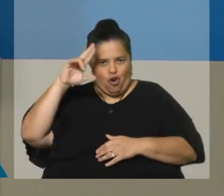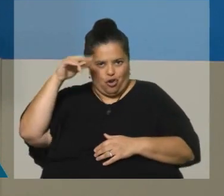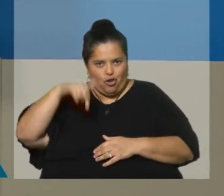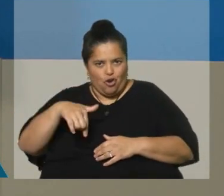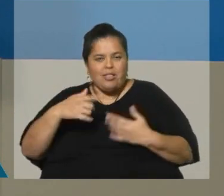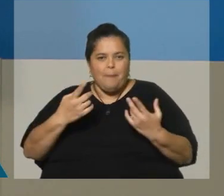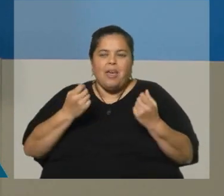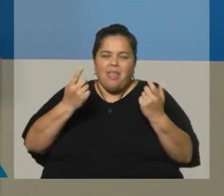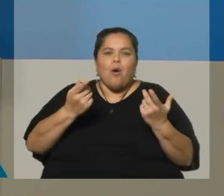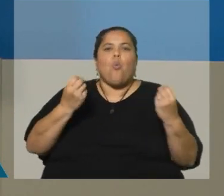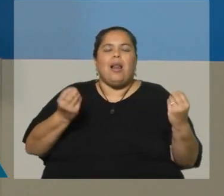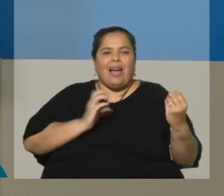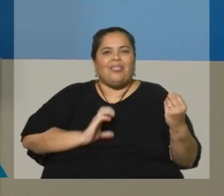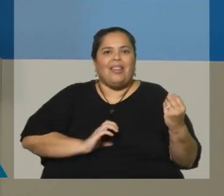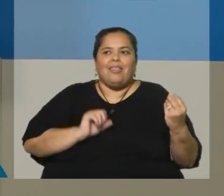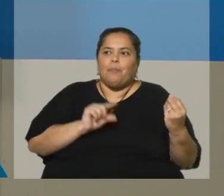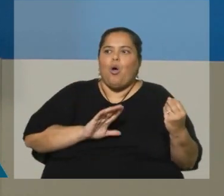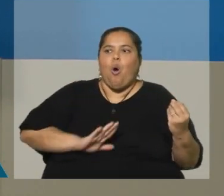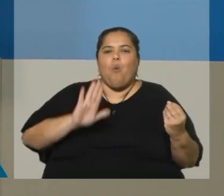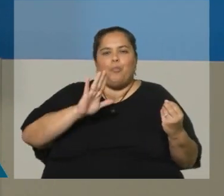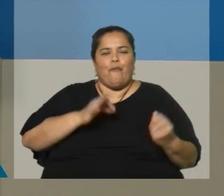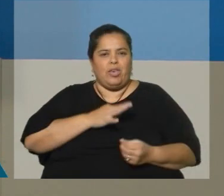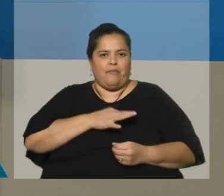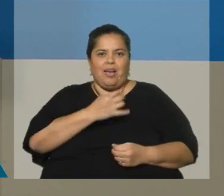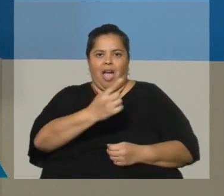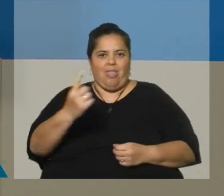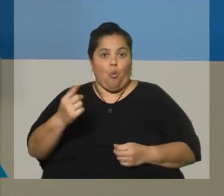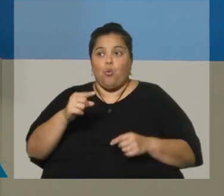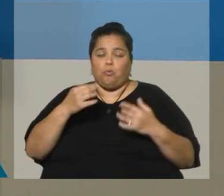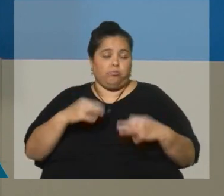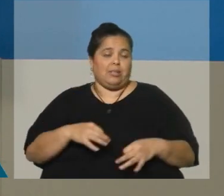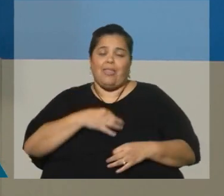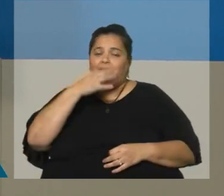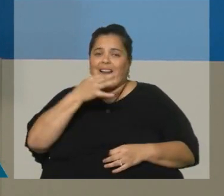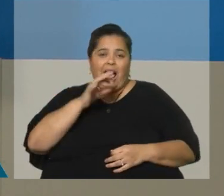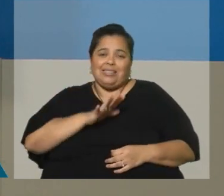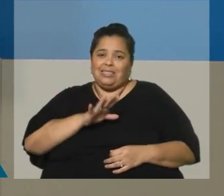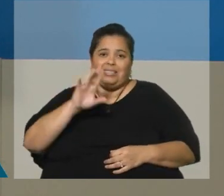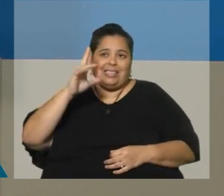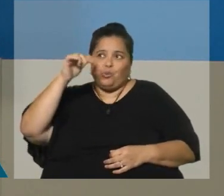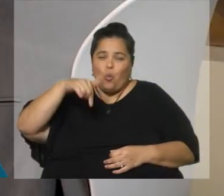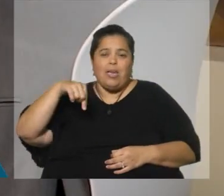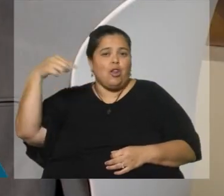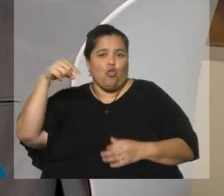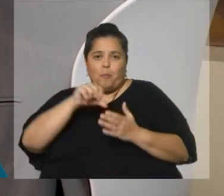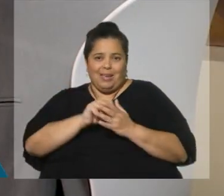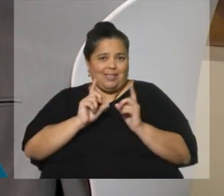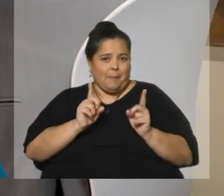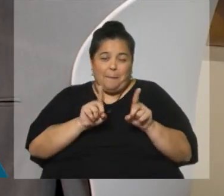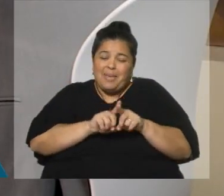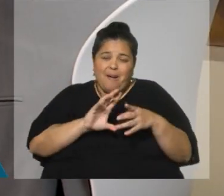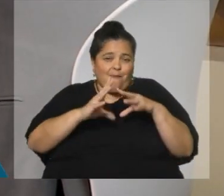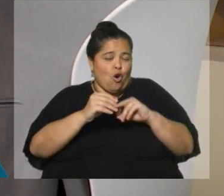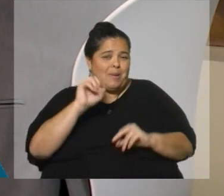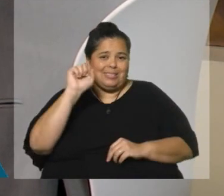caracterizarlos sobre cómo viven. Así que es un instrumento válido y es la forma en que se hace en Uruguay y en otras partes del mundo. Lo llevo ahora a algunas